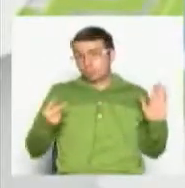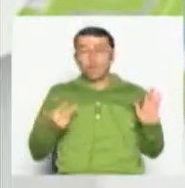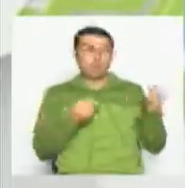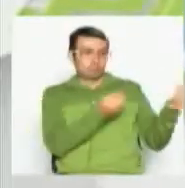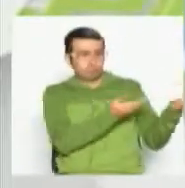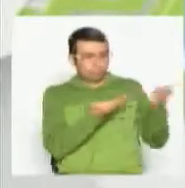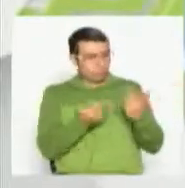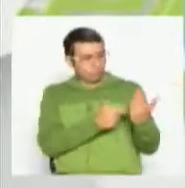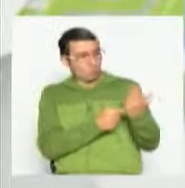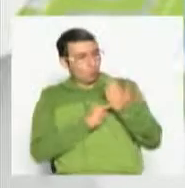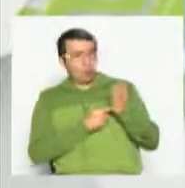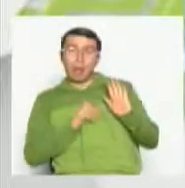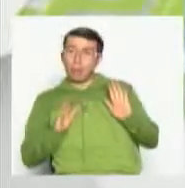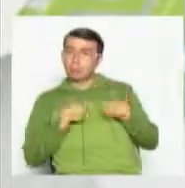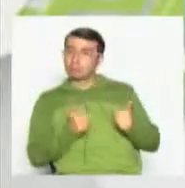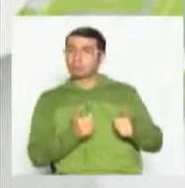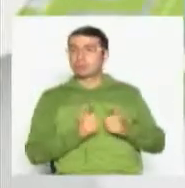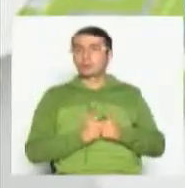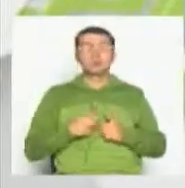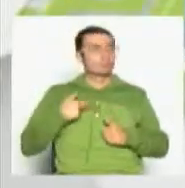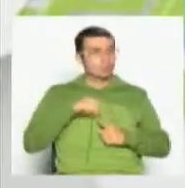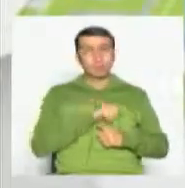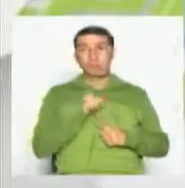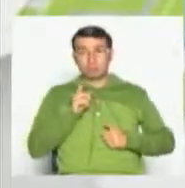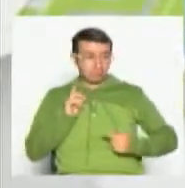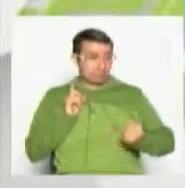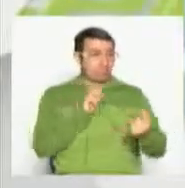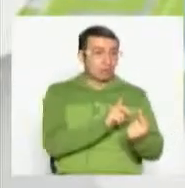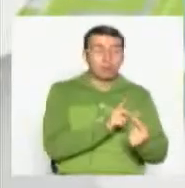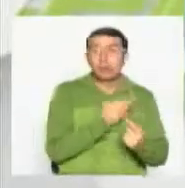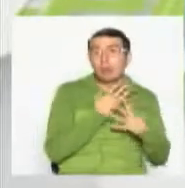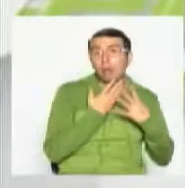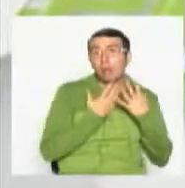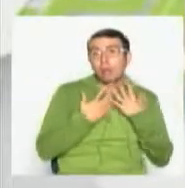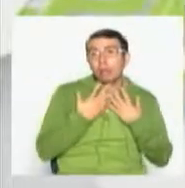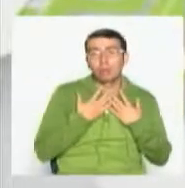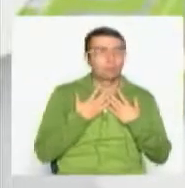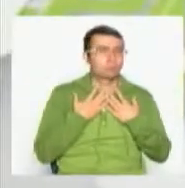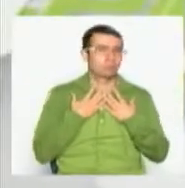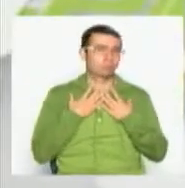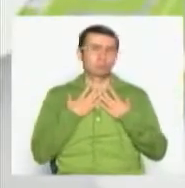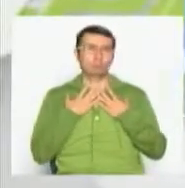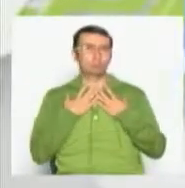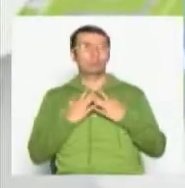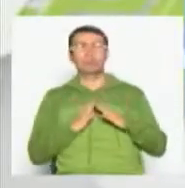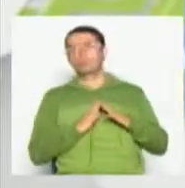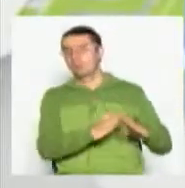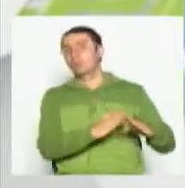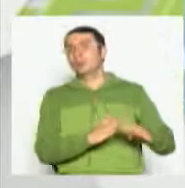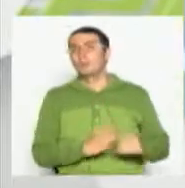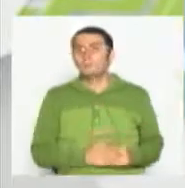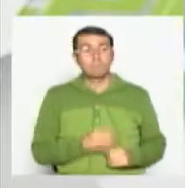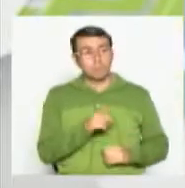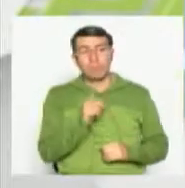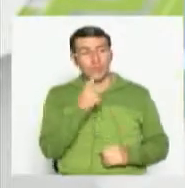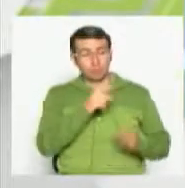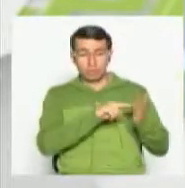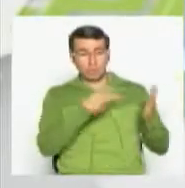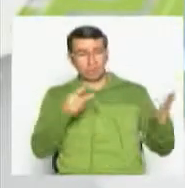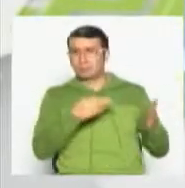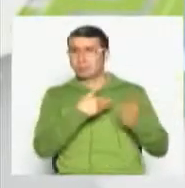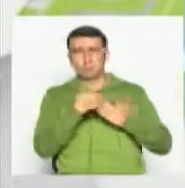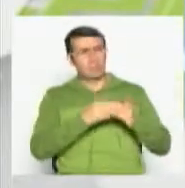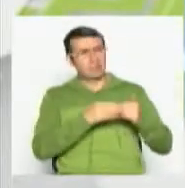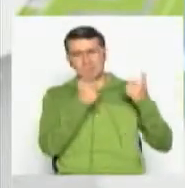servicio de nosotros, no nosotros al servicio de la tecnología. Entonces nunca ningún elemento tecnológico, por bueno que